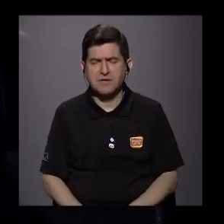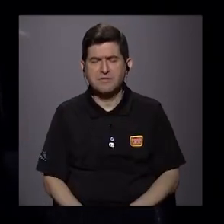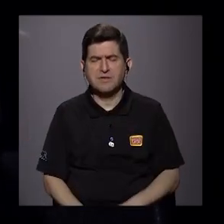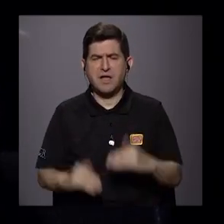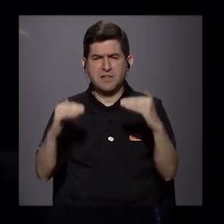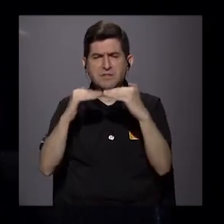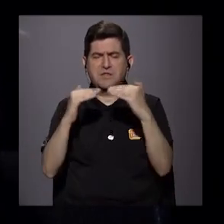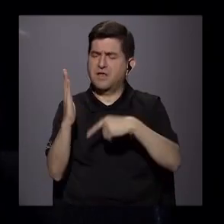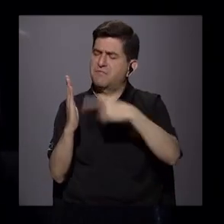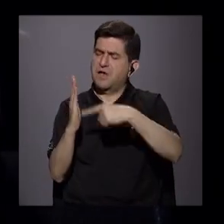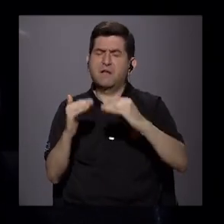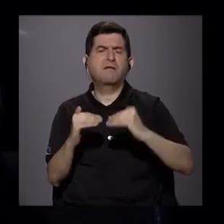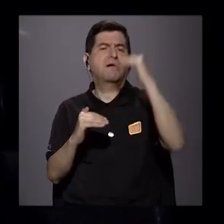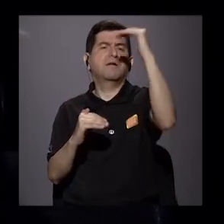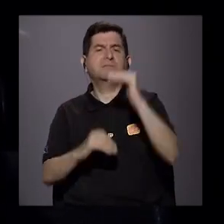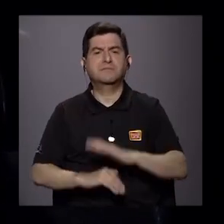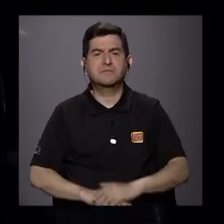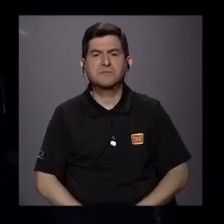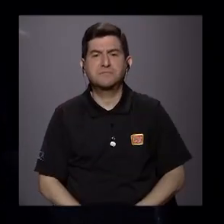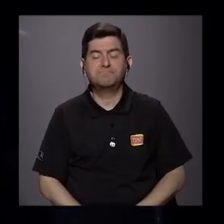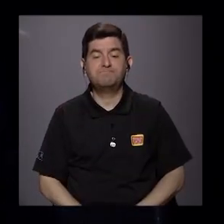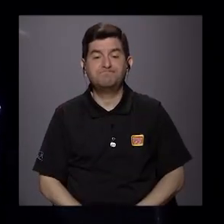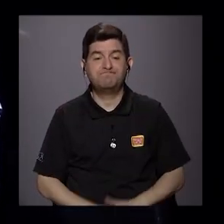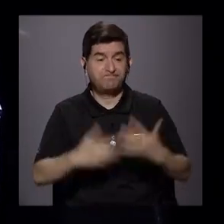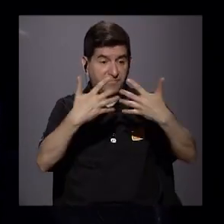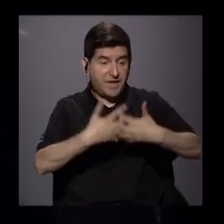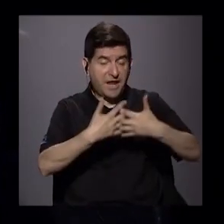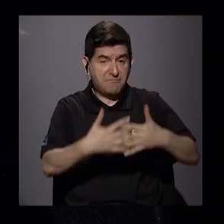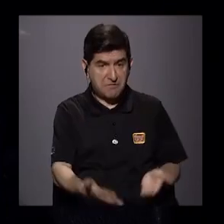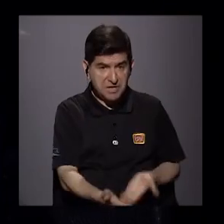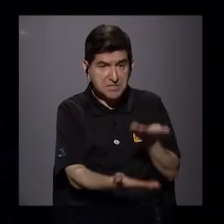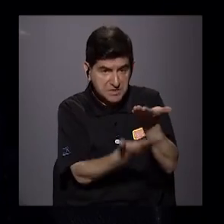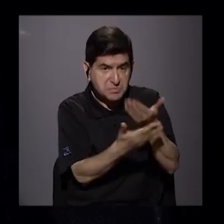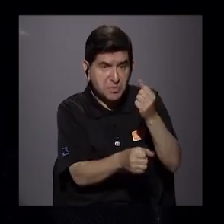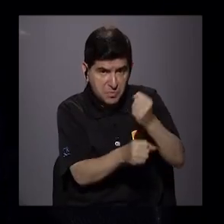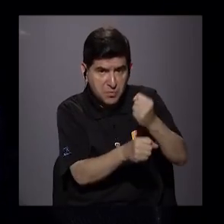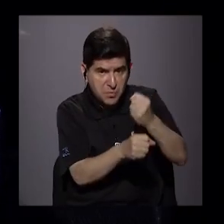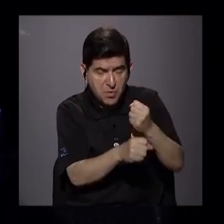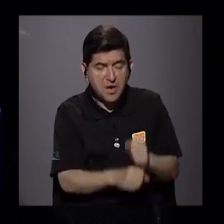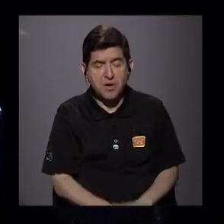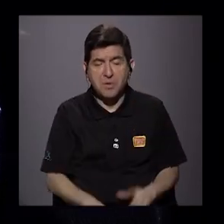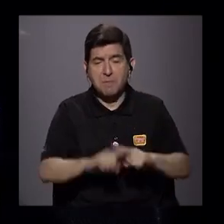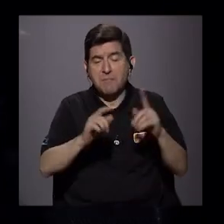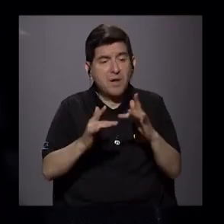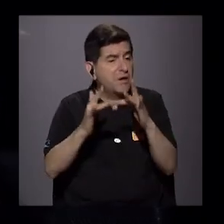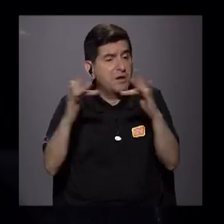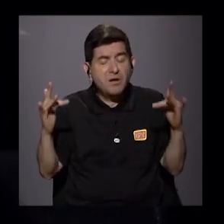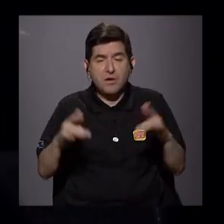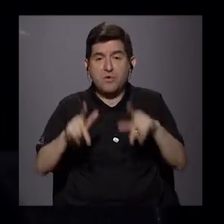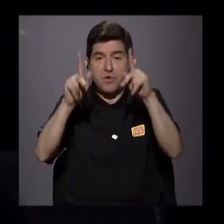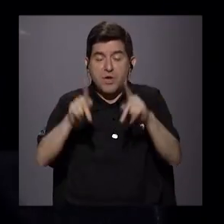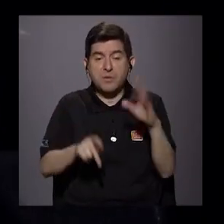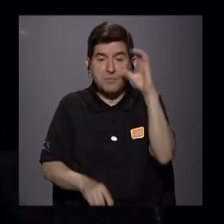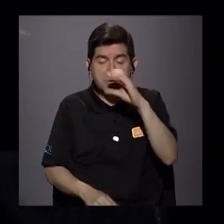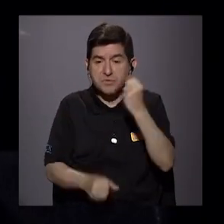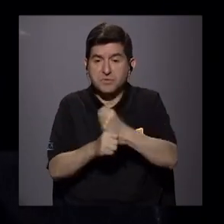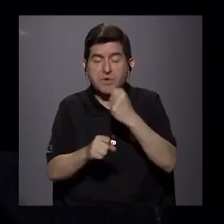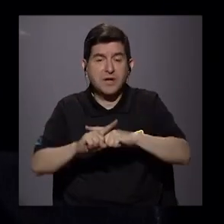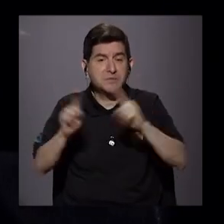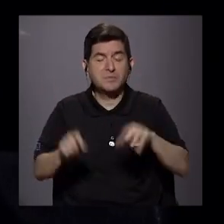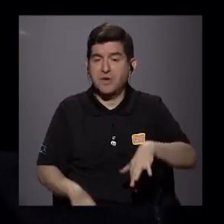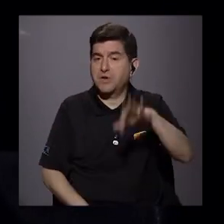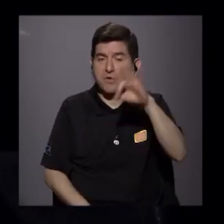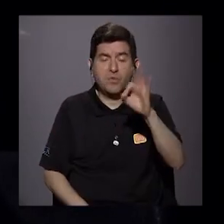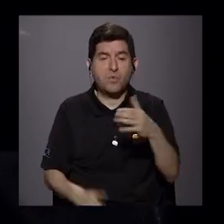requieren nivel de cualificación más altos, ¿verdad? Entonces tenemos empresas que ofrecen puestos de trabajo y que quedan vacantes, y trabajadores que buscan trabajo y no